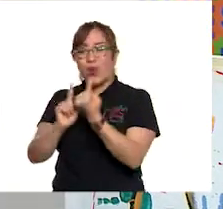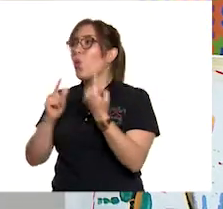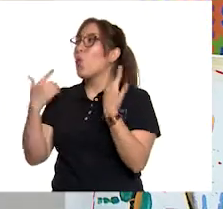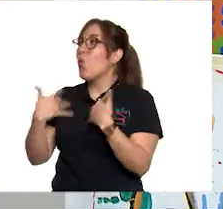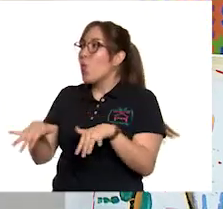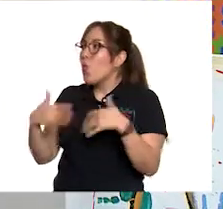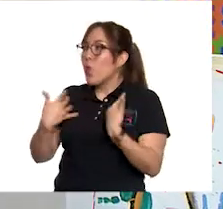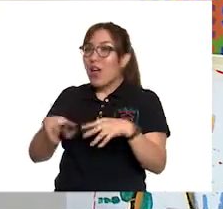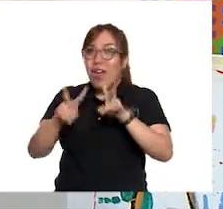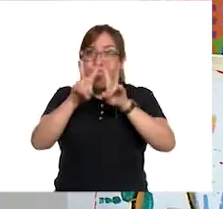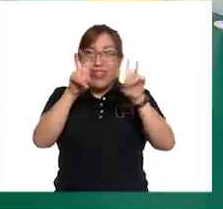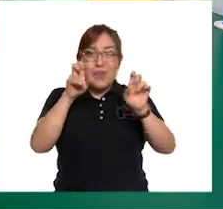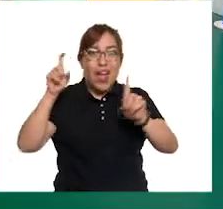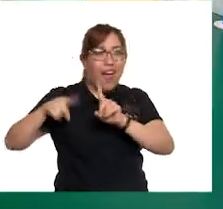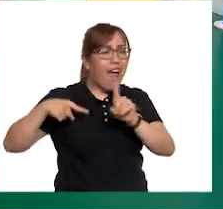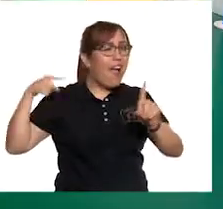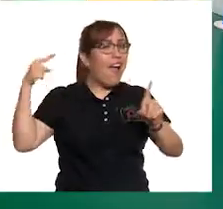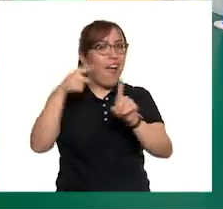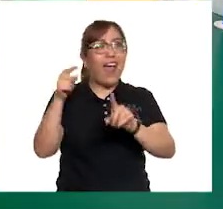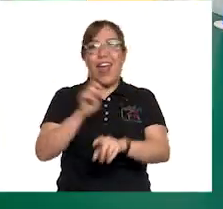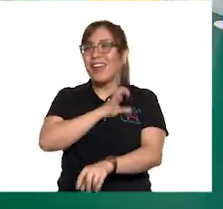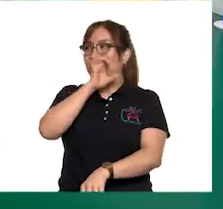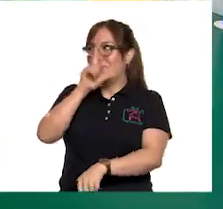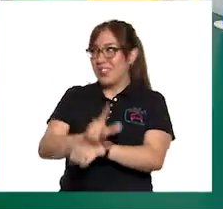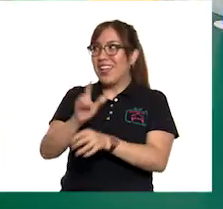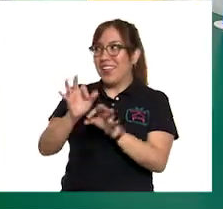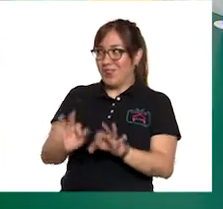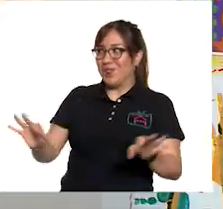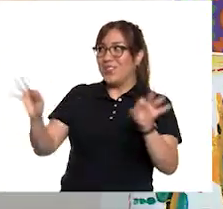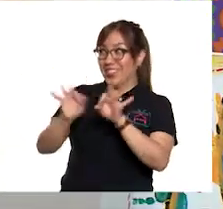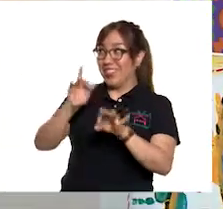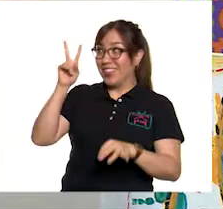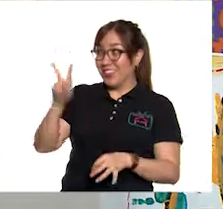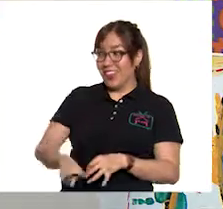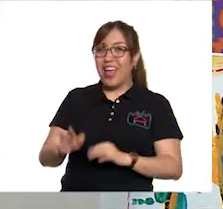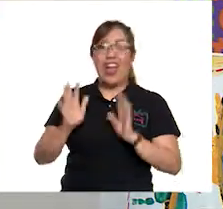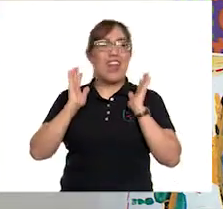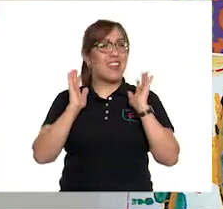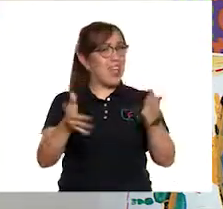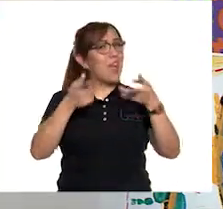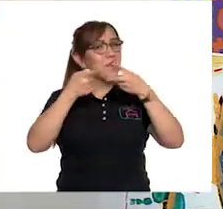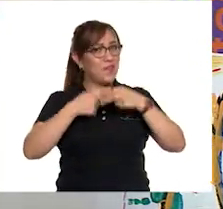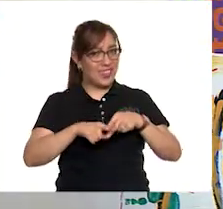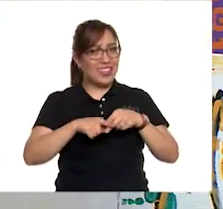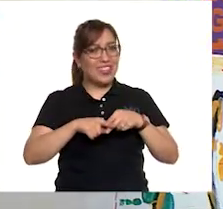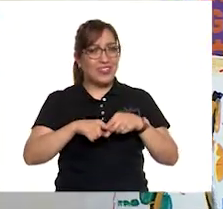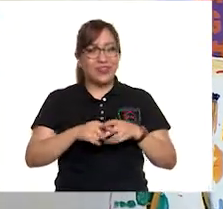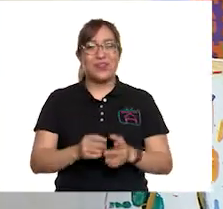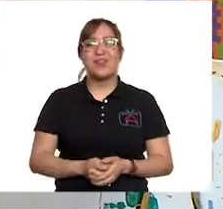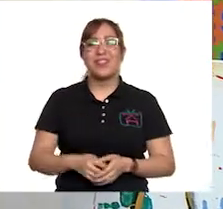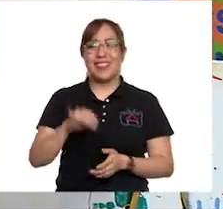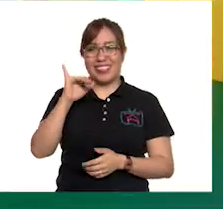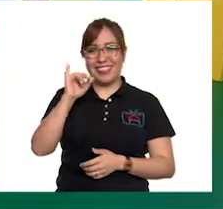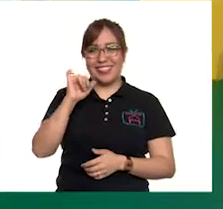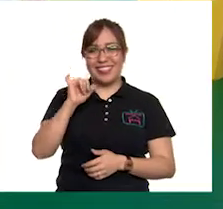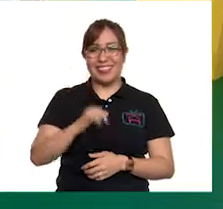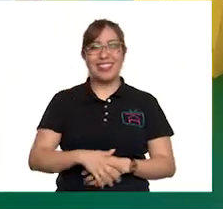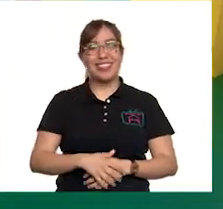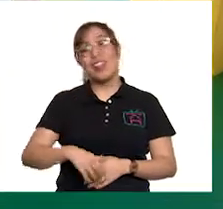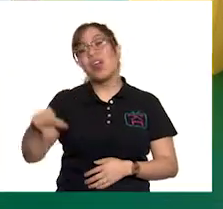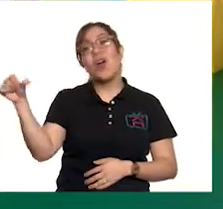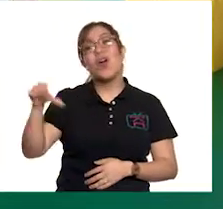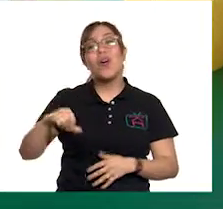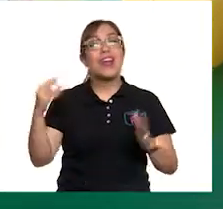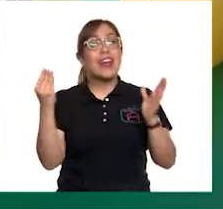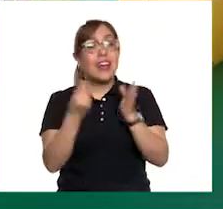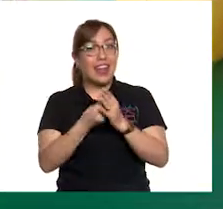muy especial y muy importante. Así que vamos a iniciar con esta clase. ¿Qué le parece, maestra? Me parece perfecto, Mariana. La clase de hoy